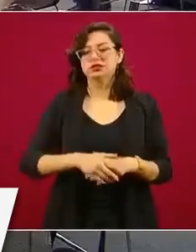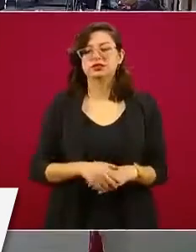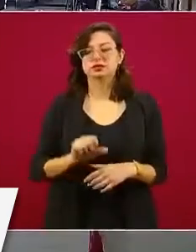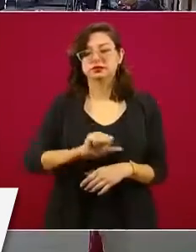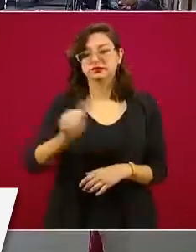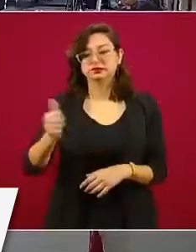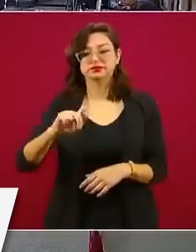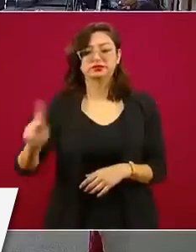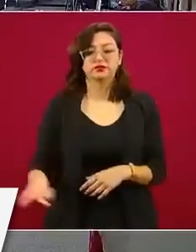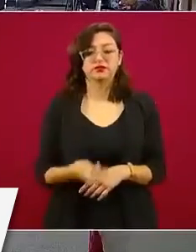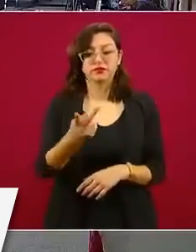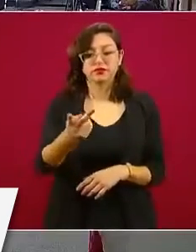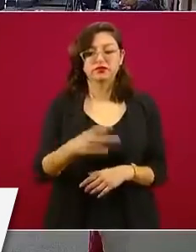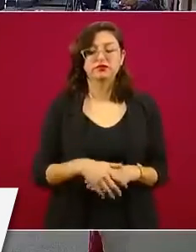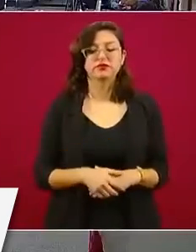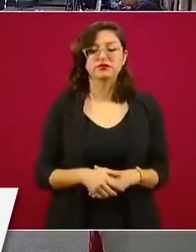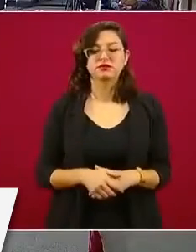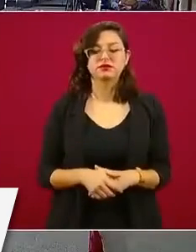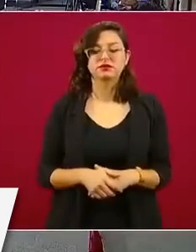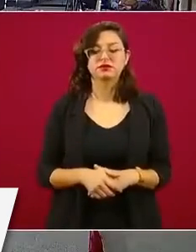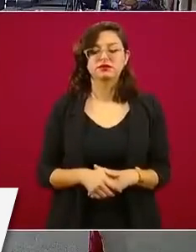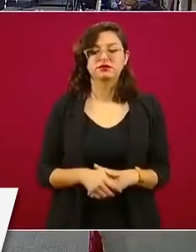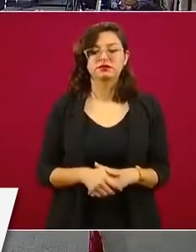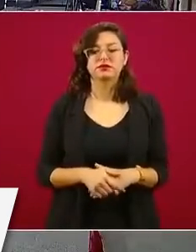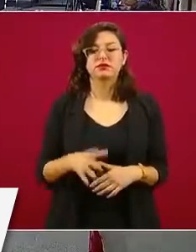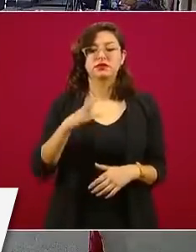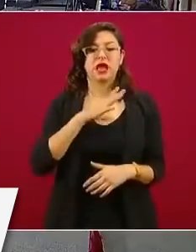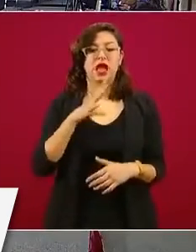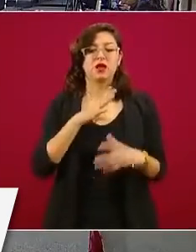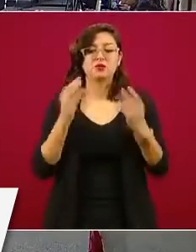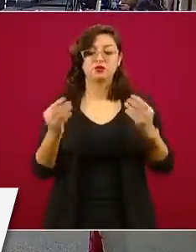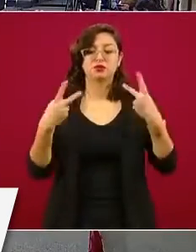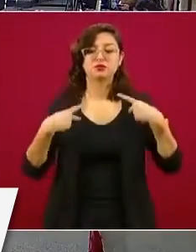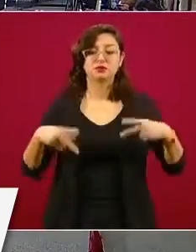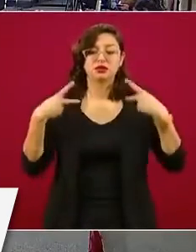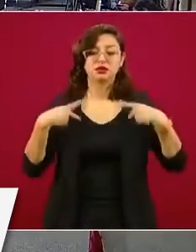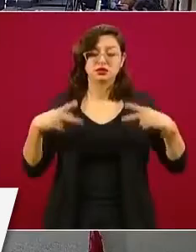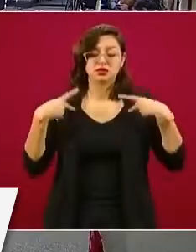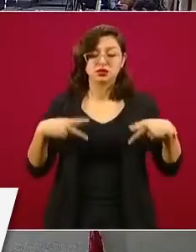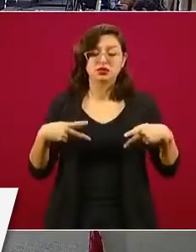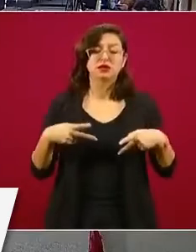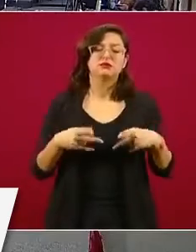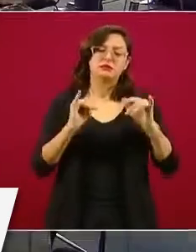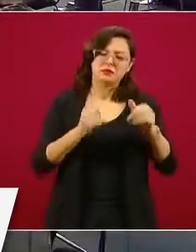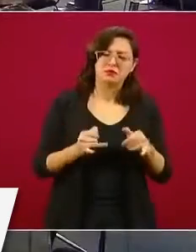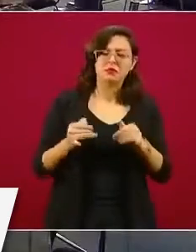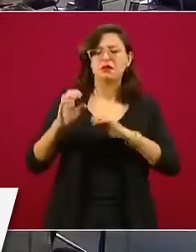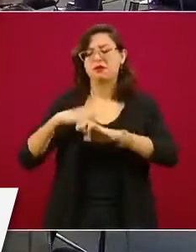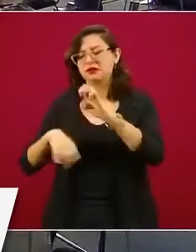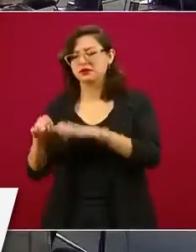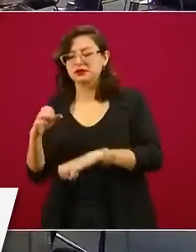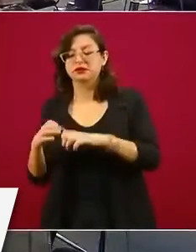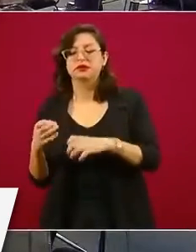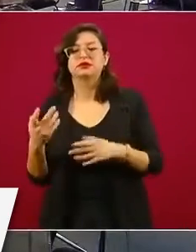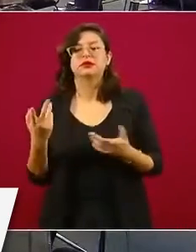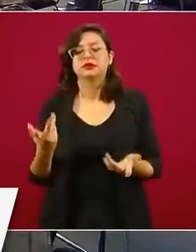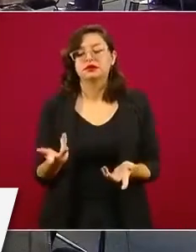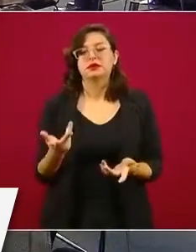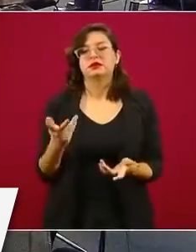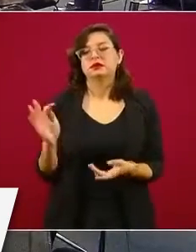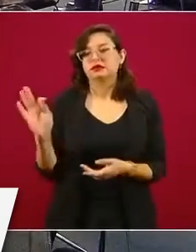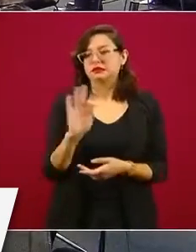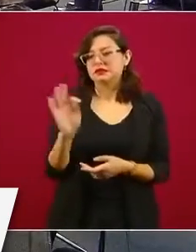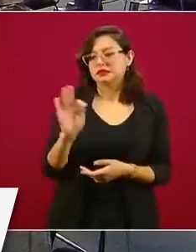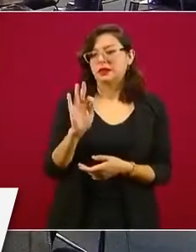Sí, era el tema de que hay muchas personas, sobre todo físicas, aunque también morales, que por alguna razón, quizás por